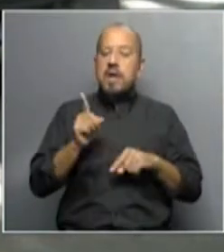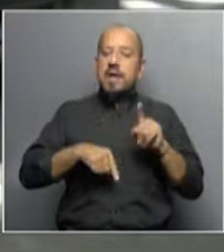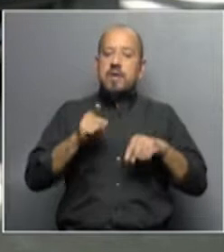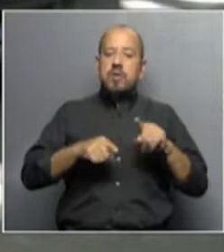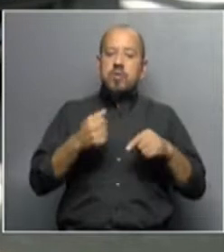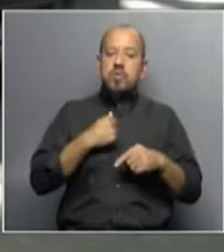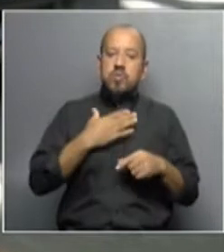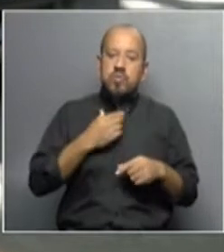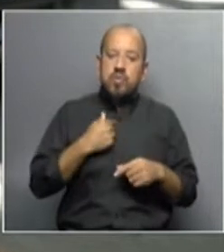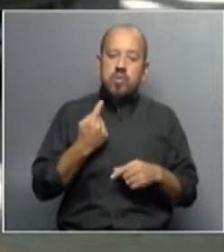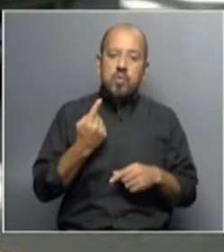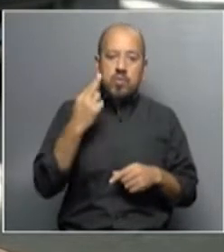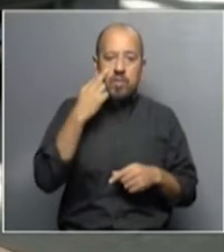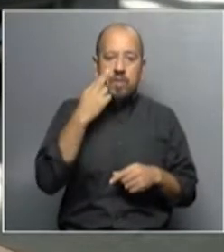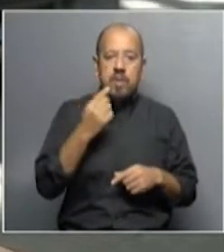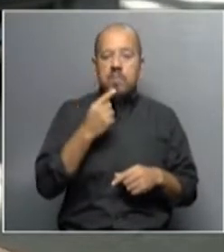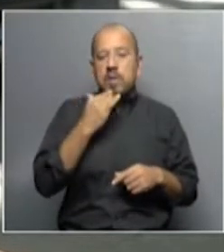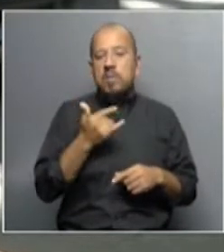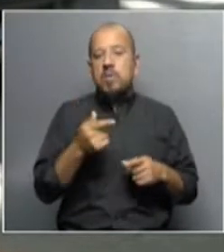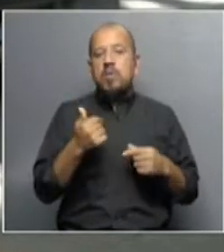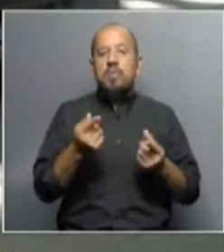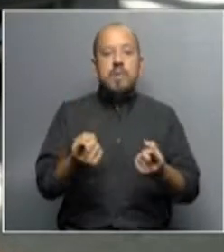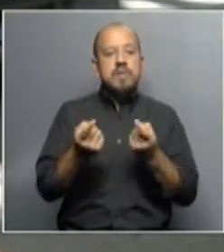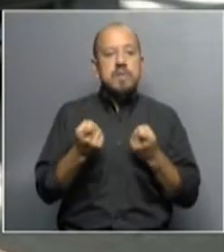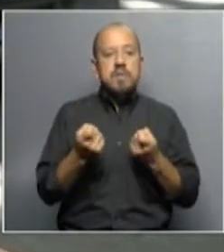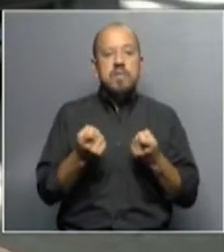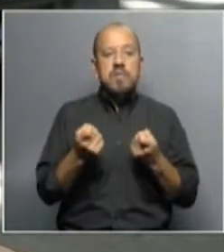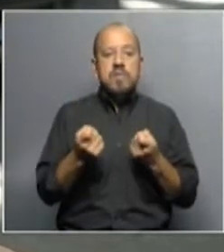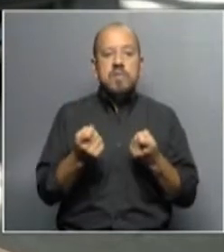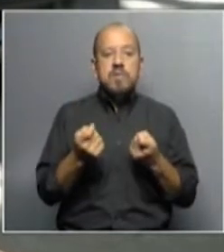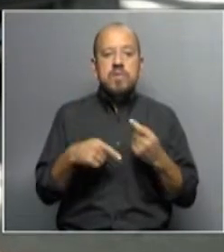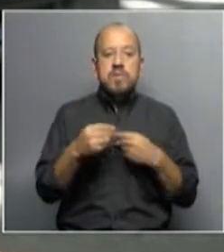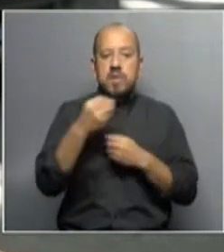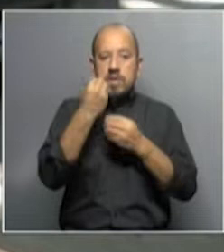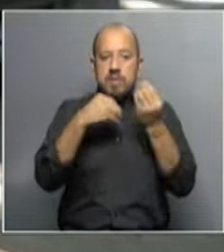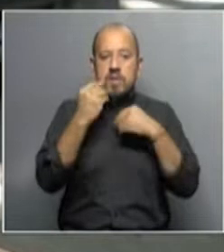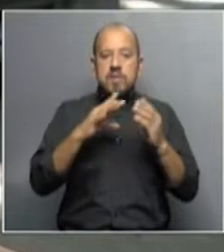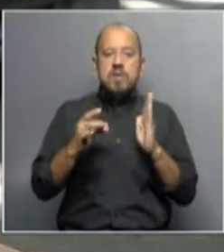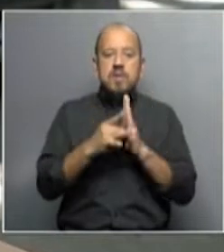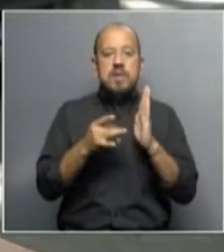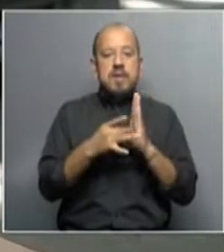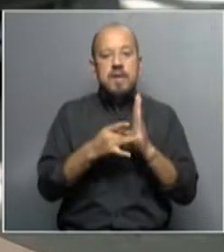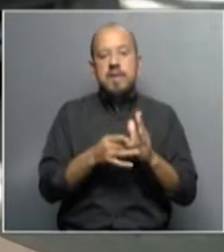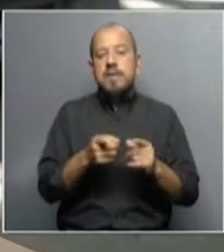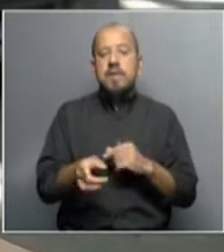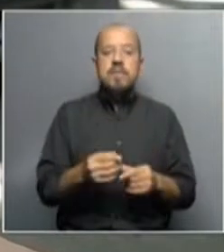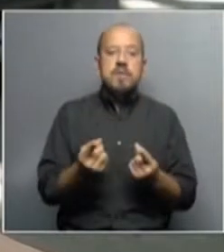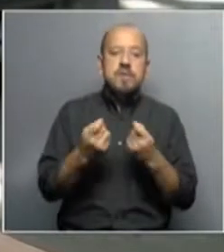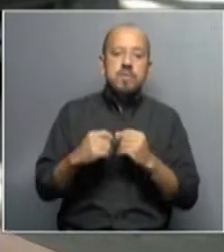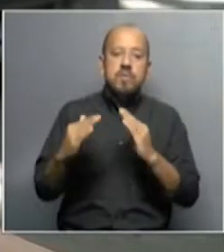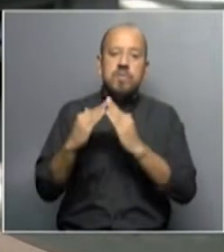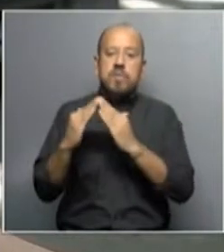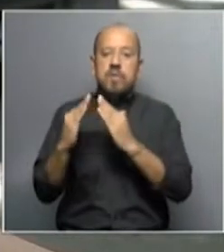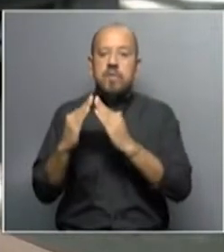nuestras propias problemáticas. O sea, necesitamos una alimentación de calidad, nos movemos por eso. Necesitamos vivienda, también